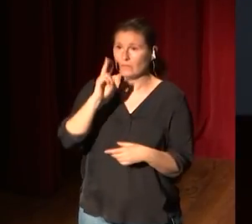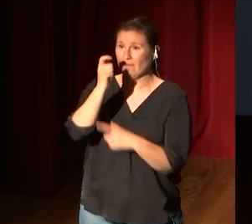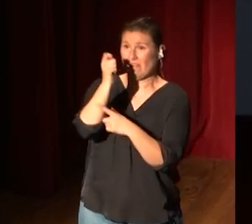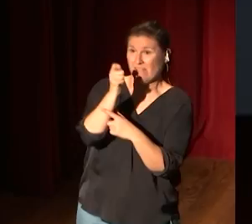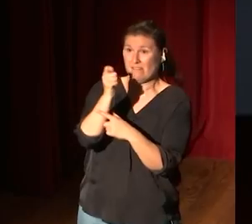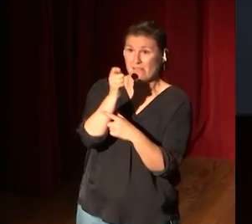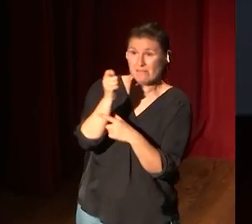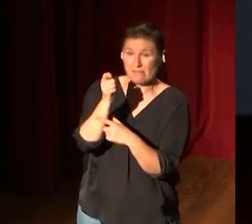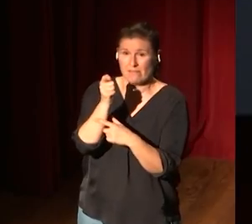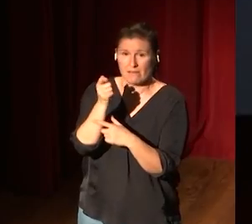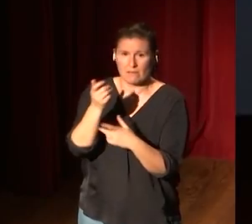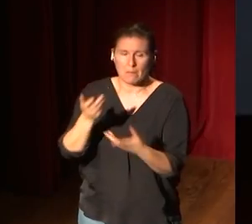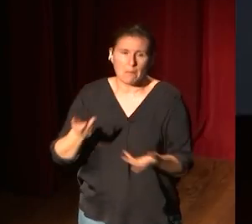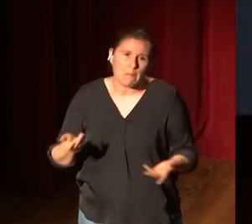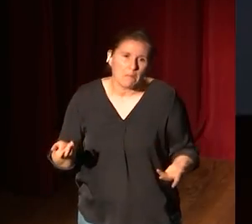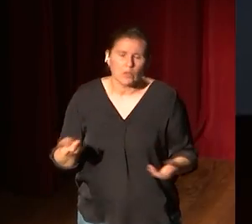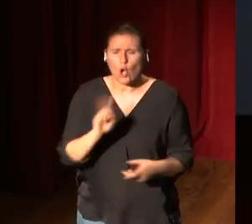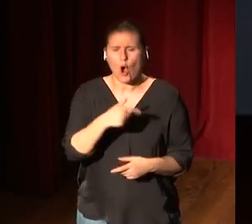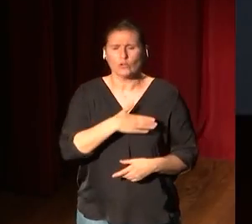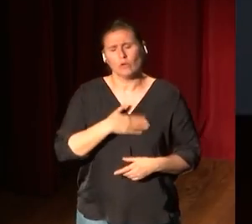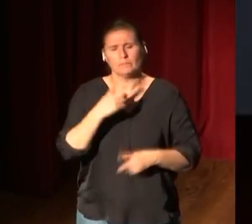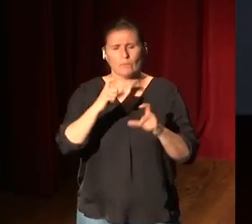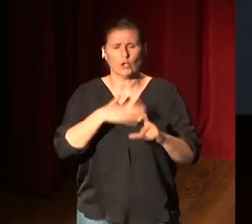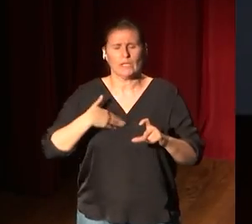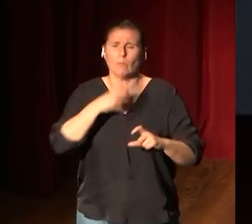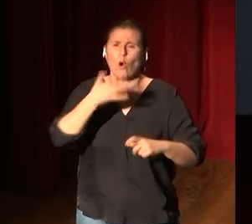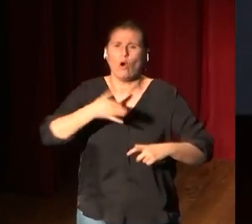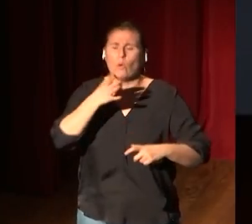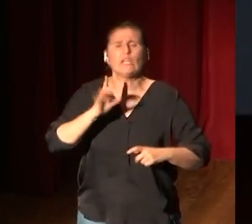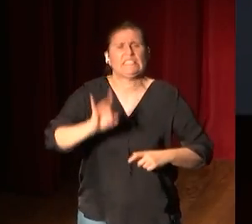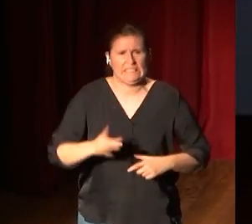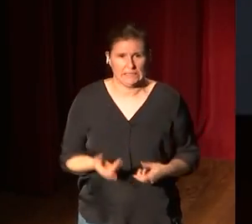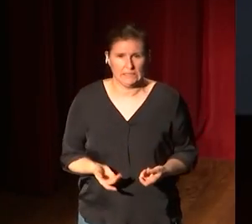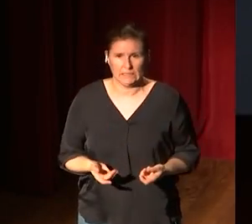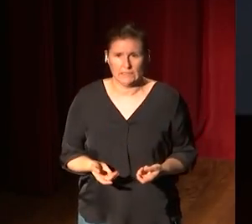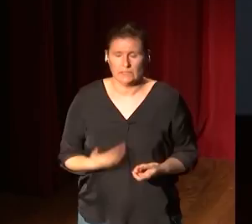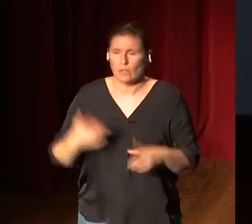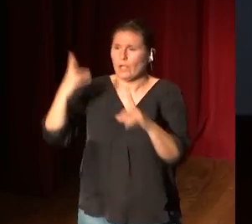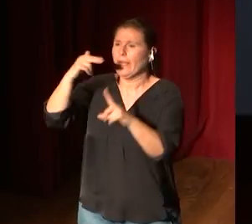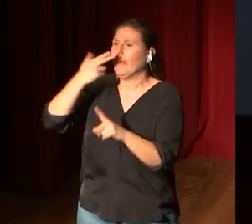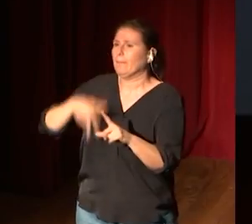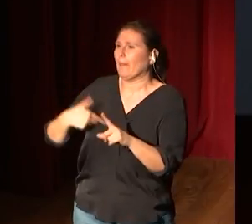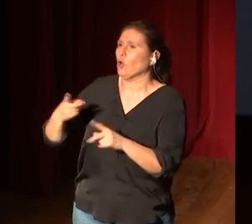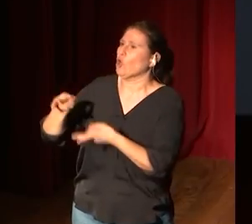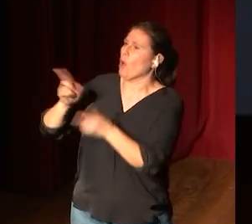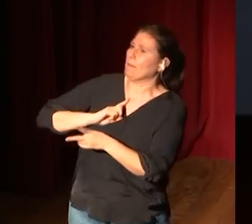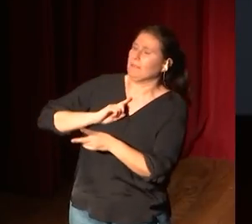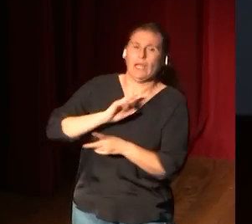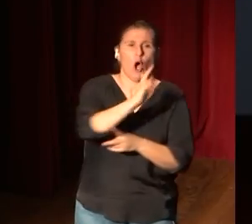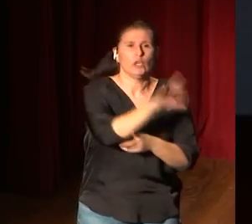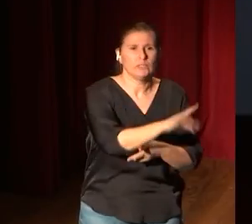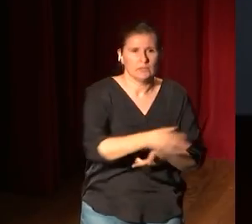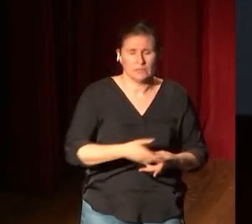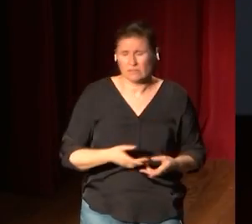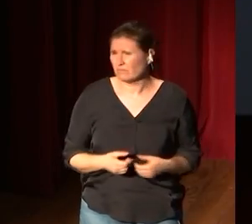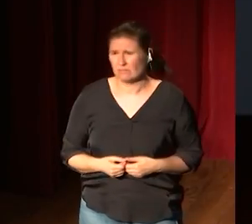bueno, pues no, yo quiero hacer fotos porque, bueno, porque sí, porque el Prado no me permiten hacerlas y el, vale. No,